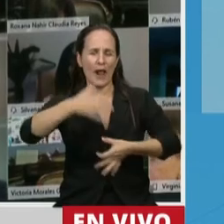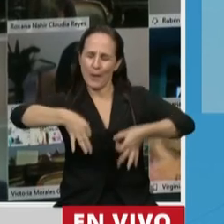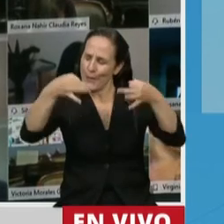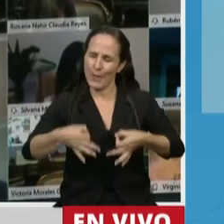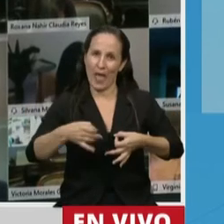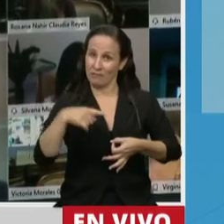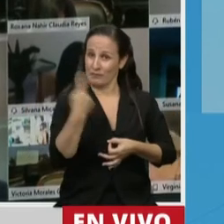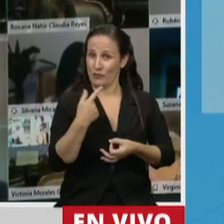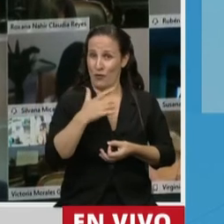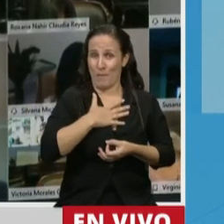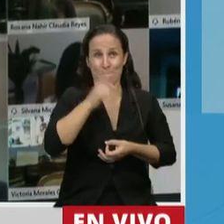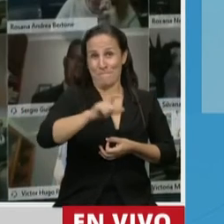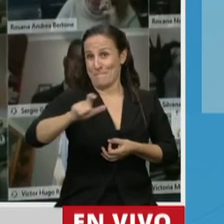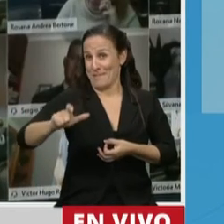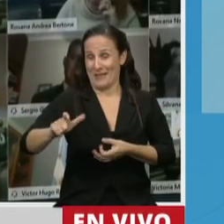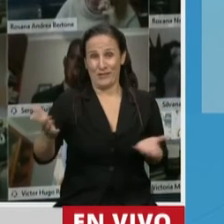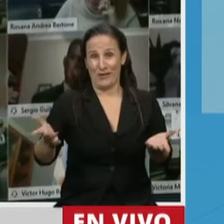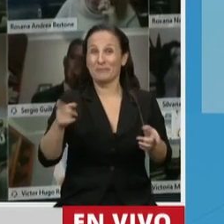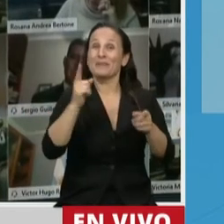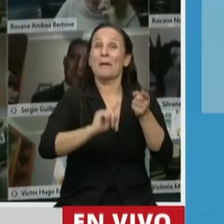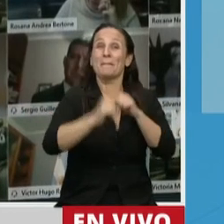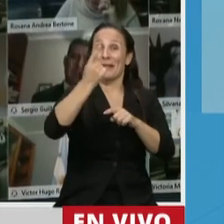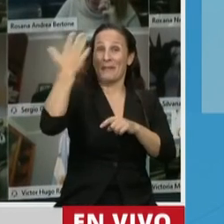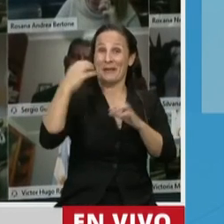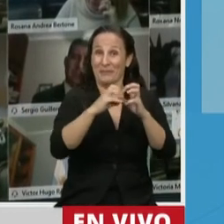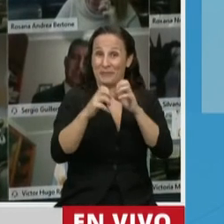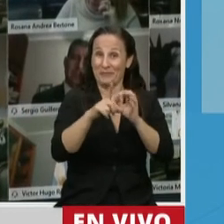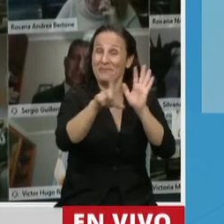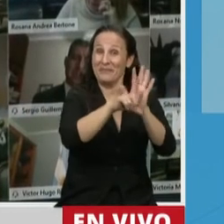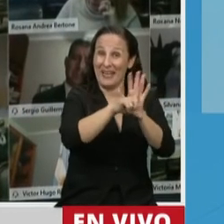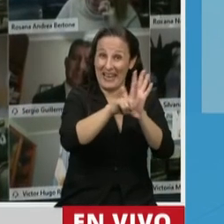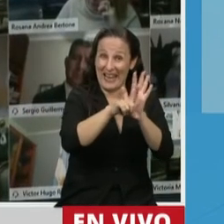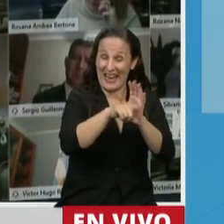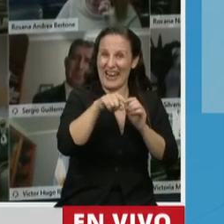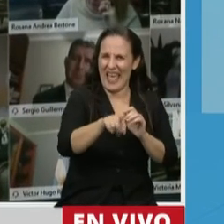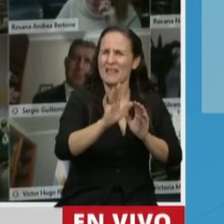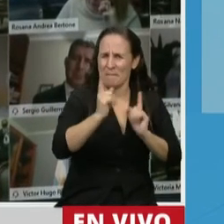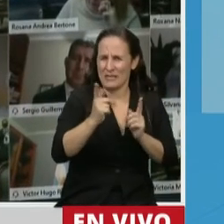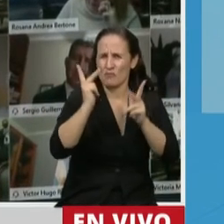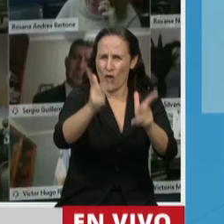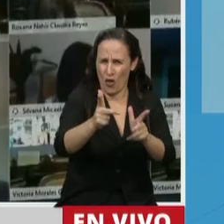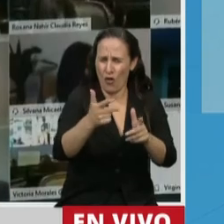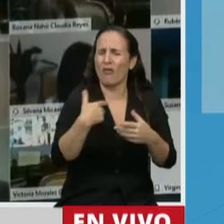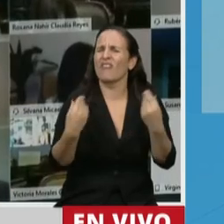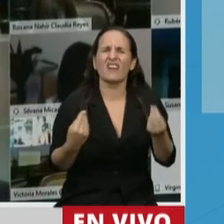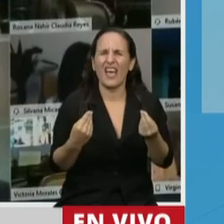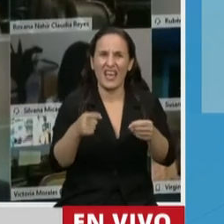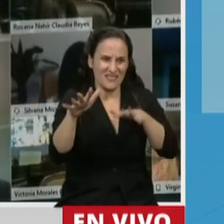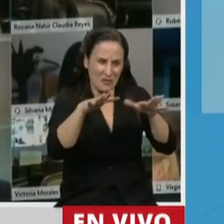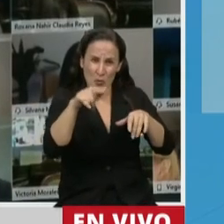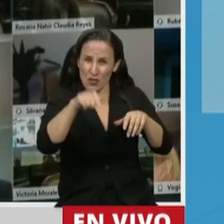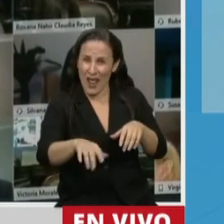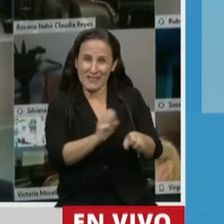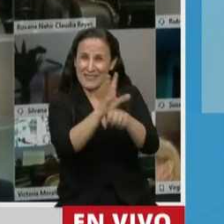Como decía en la primera sesión de la era eventual, cuando tratamos la ley silve de autoría del diputado Eduardo Muca, la peste que estamos